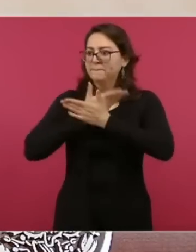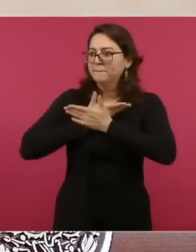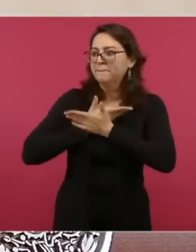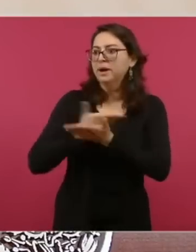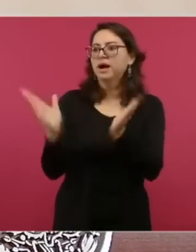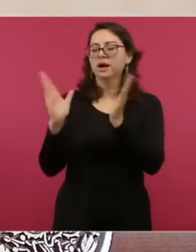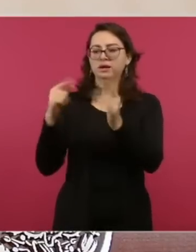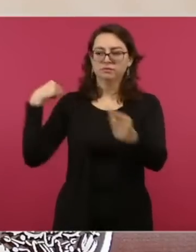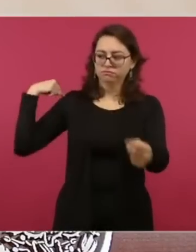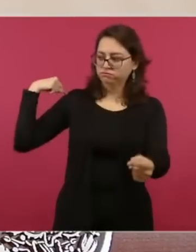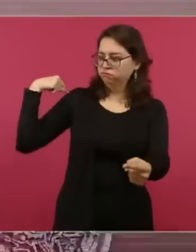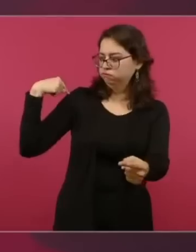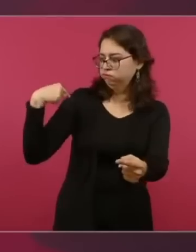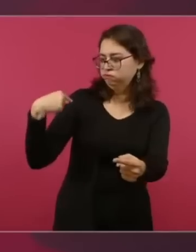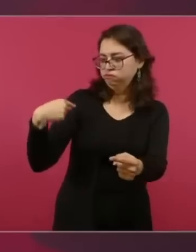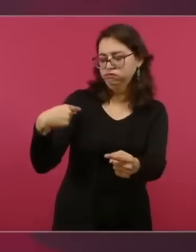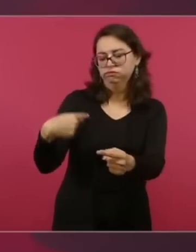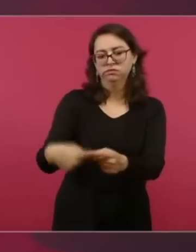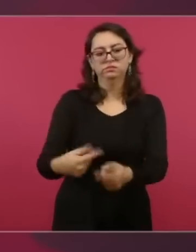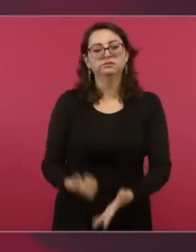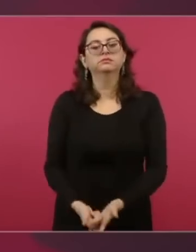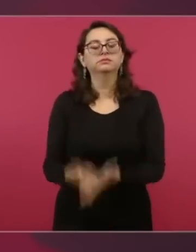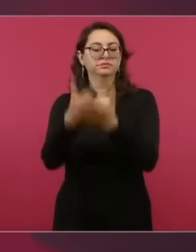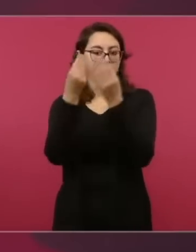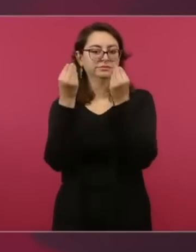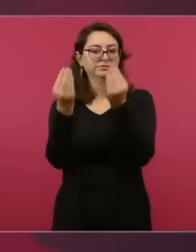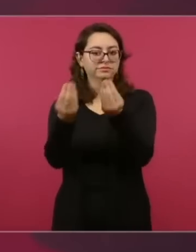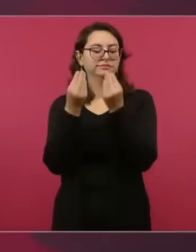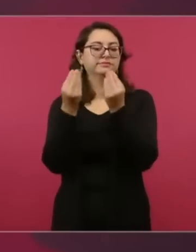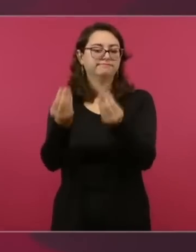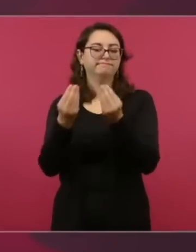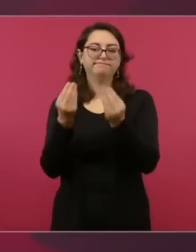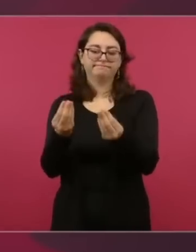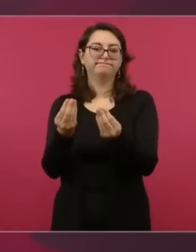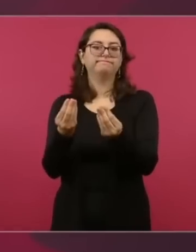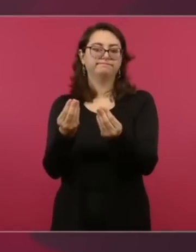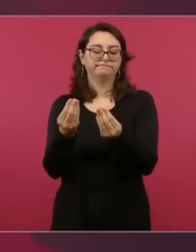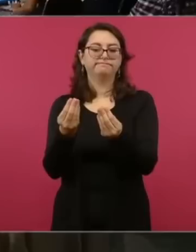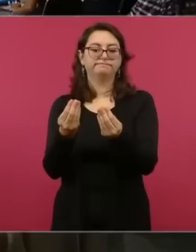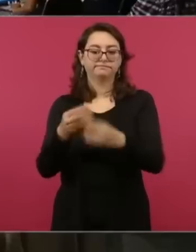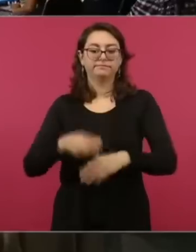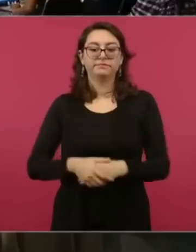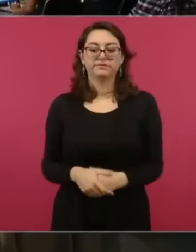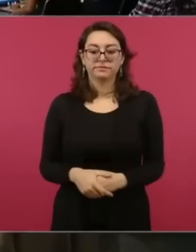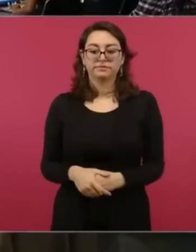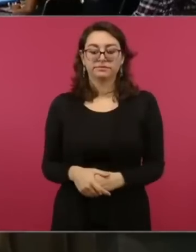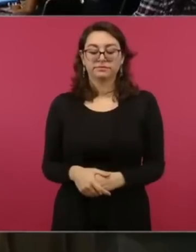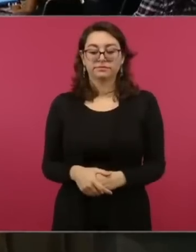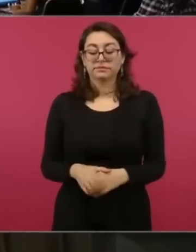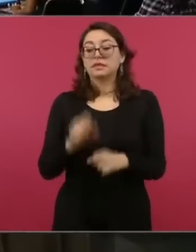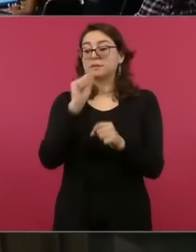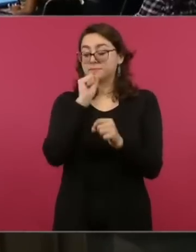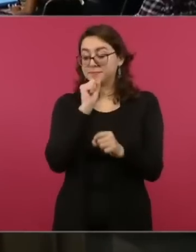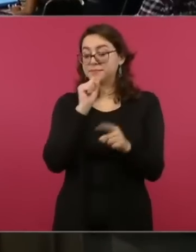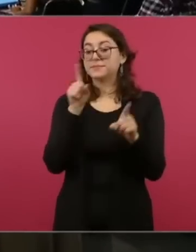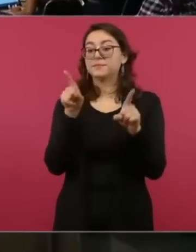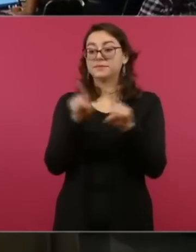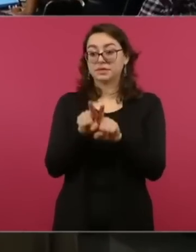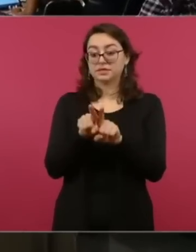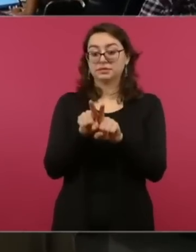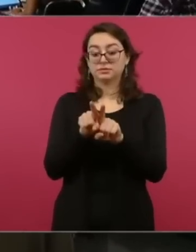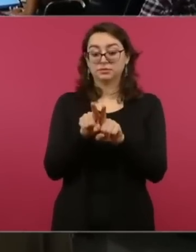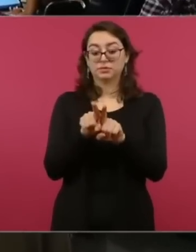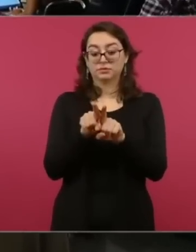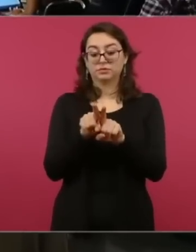Esto a principios de los años 60, a nosotros nos tocó recibir